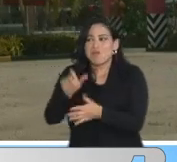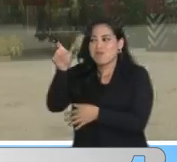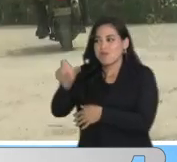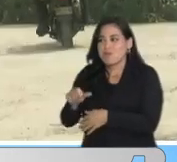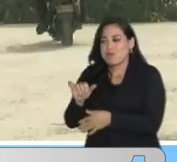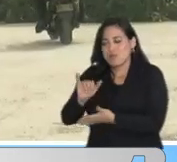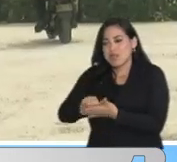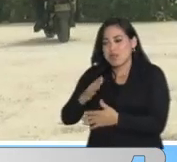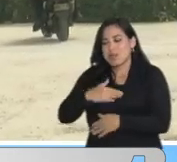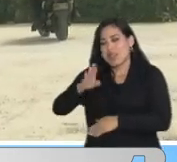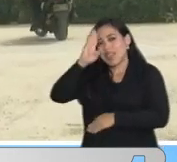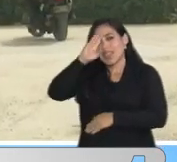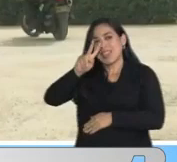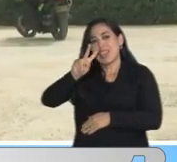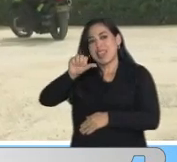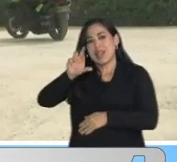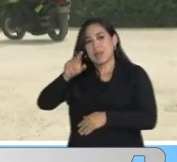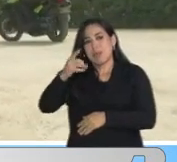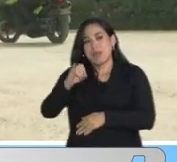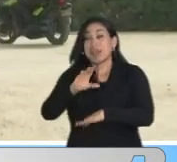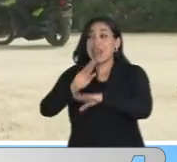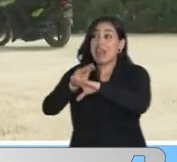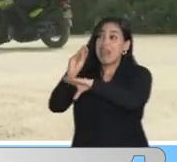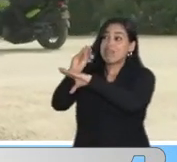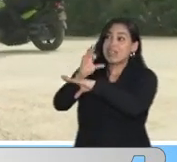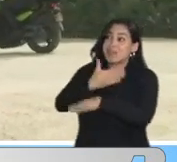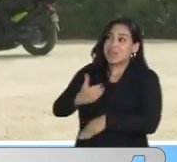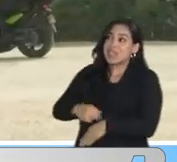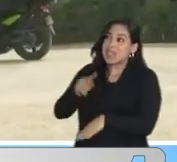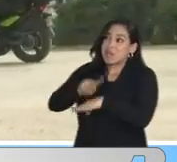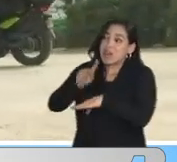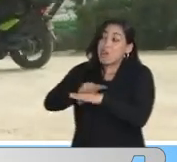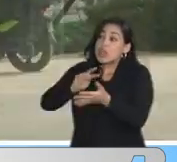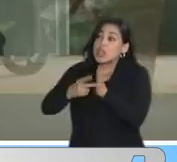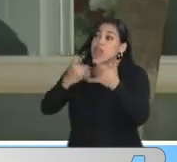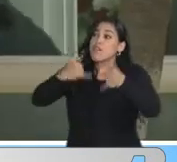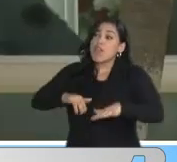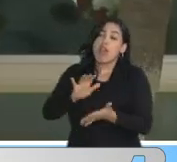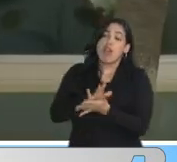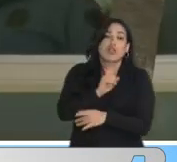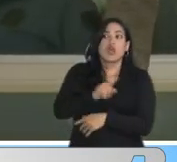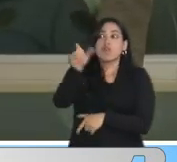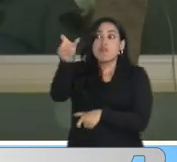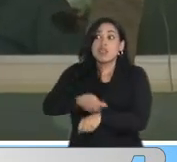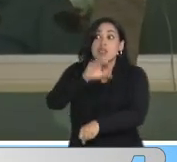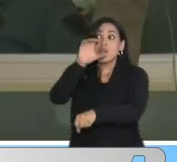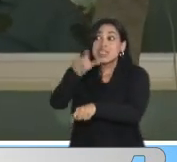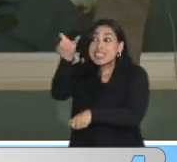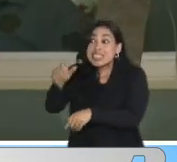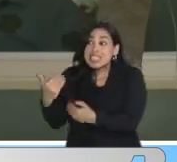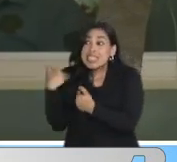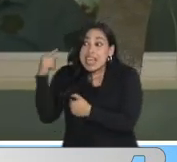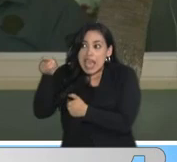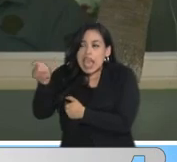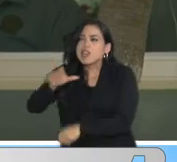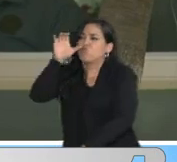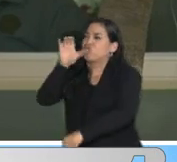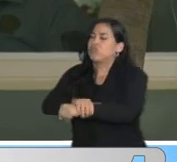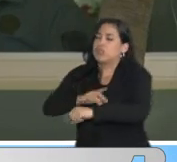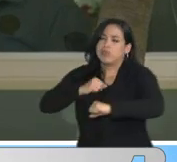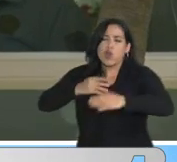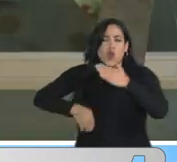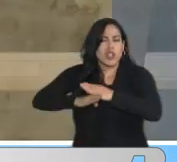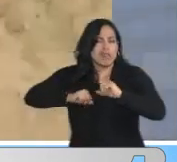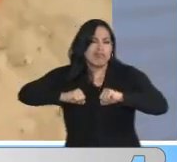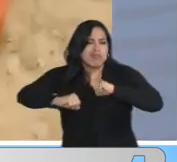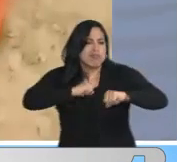mi general Vargas, hoy le informó al señor presidente de Paraguay, no vamos a parar hasta tener a los responsables materiales e intelectuales de este